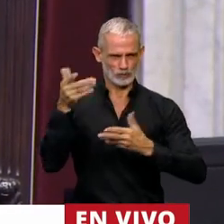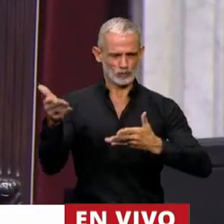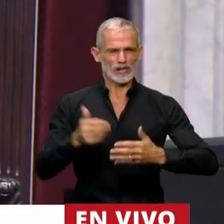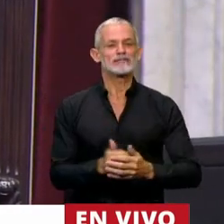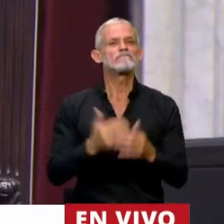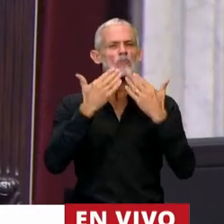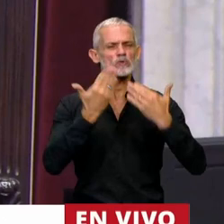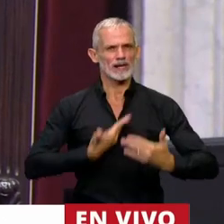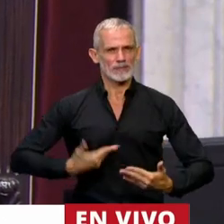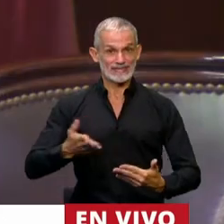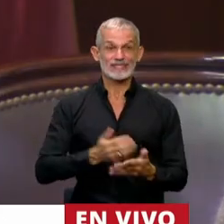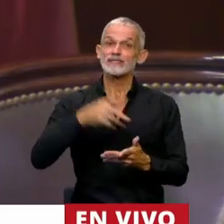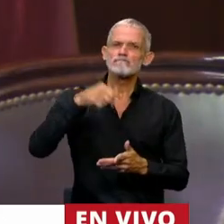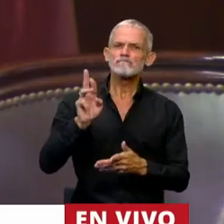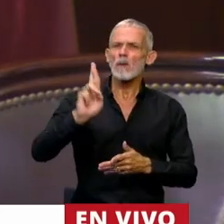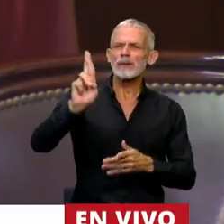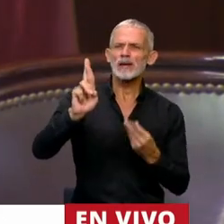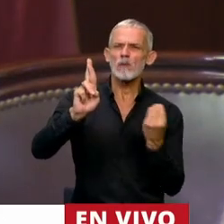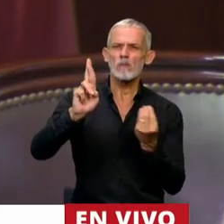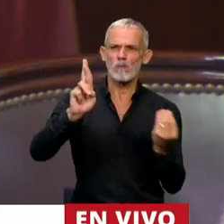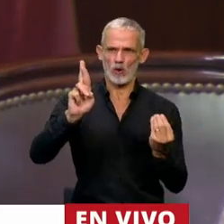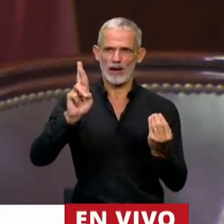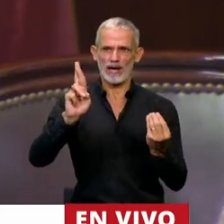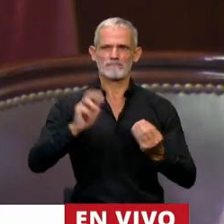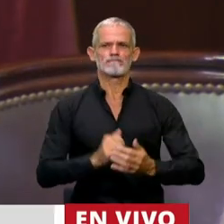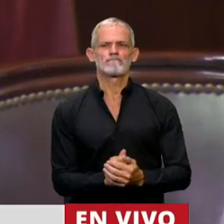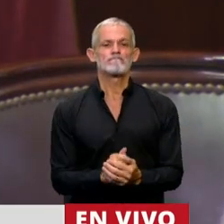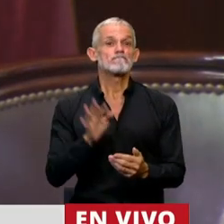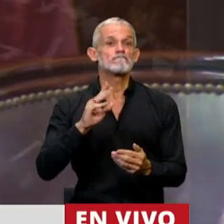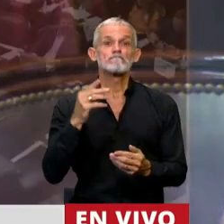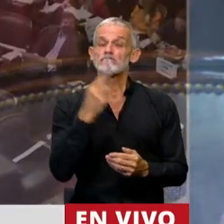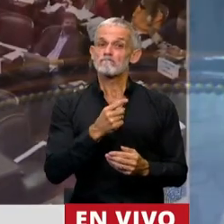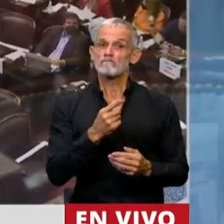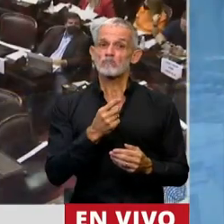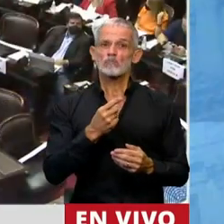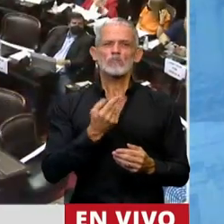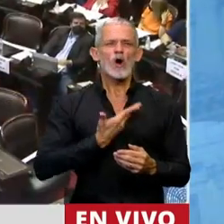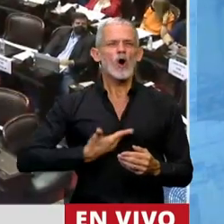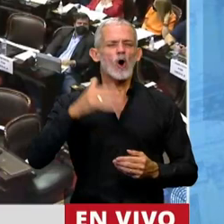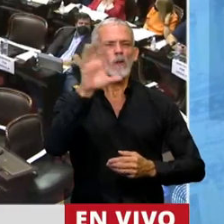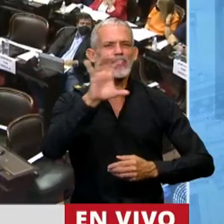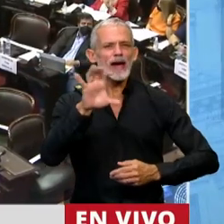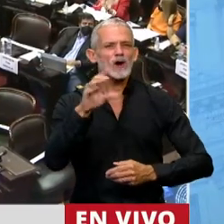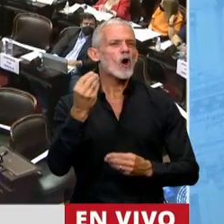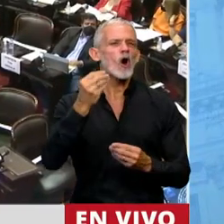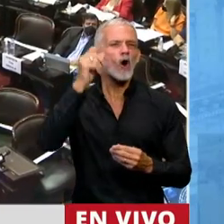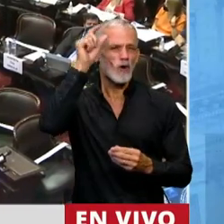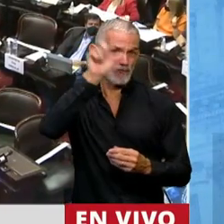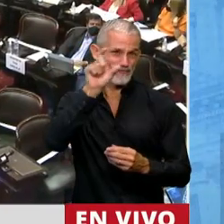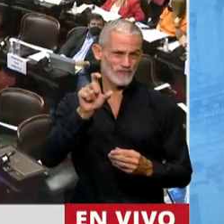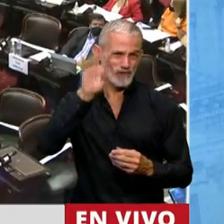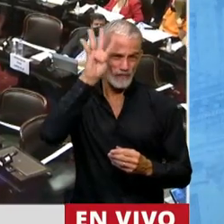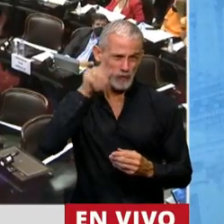Gracias, Presidente. Esta cuestión de privilegio es con el gobierno provincial de la provincia de Formosa.